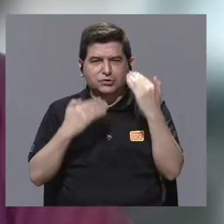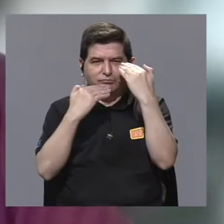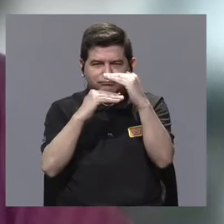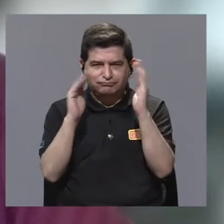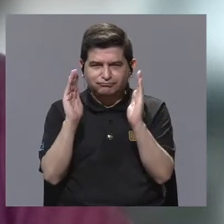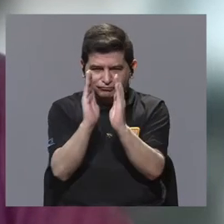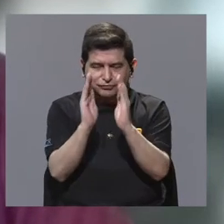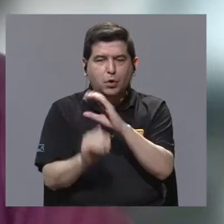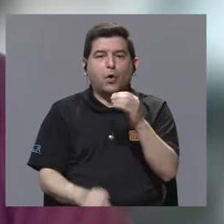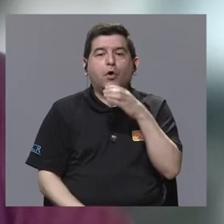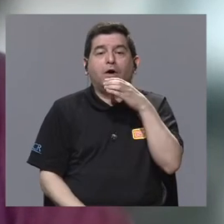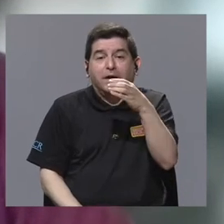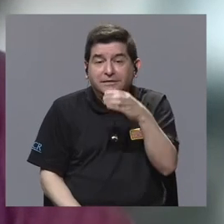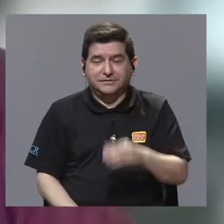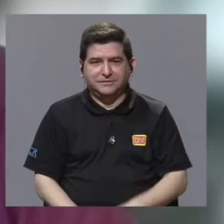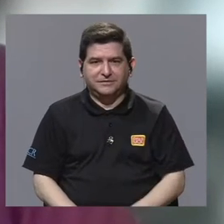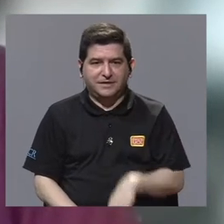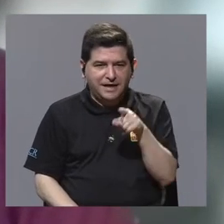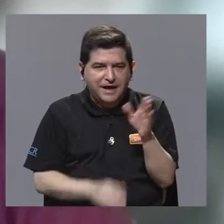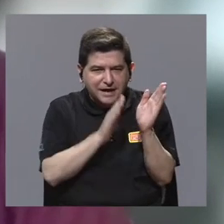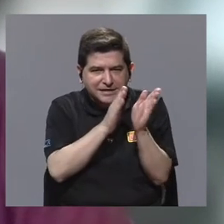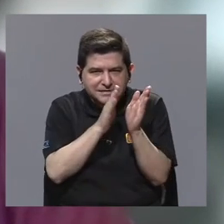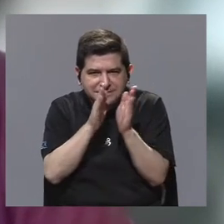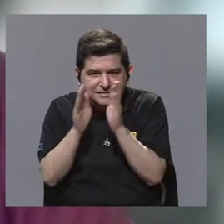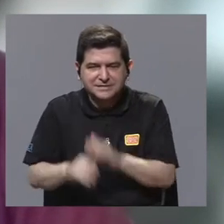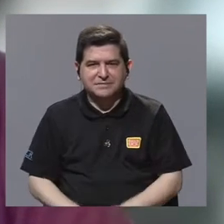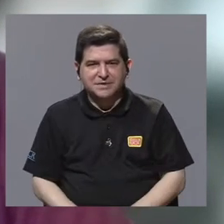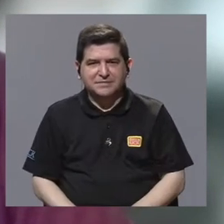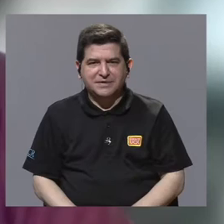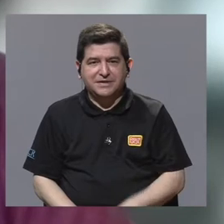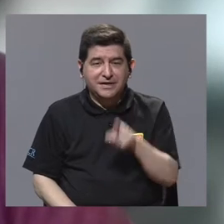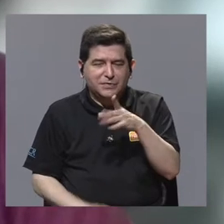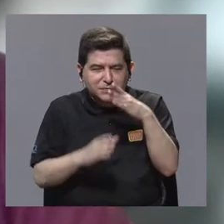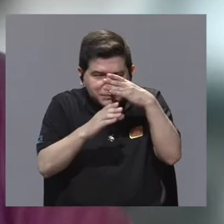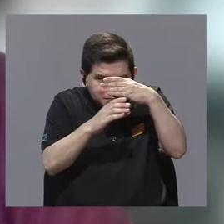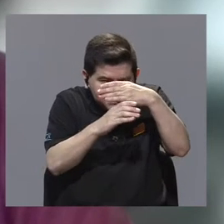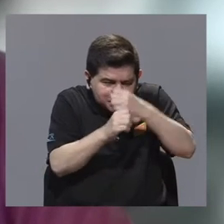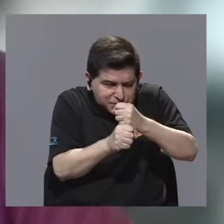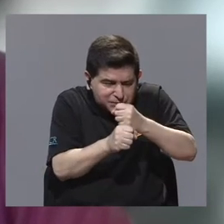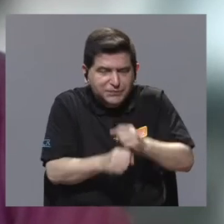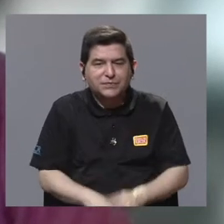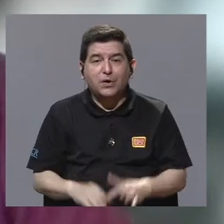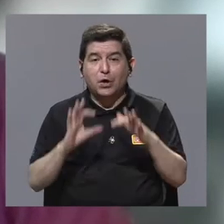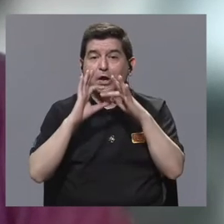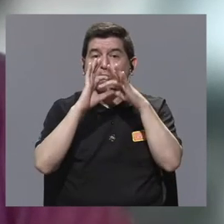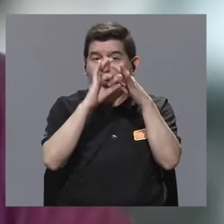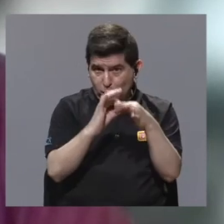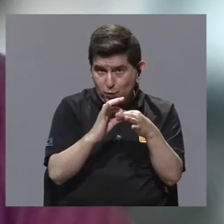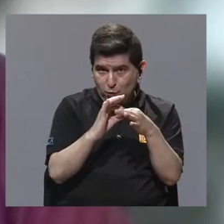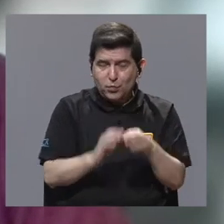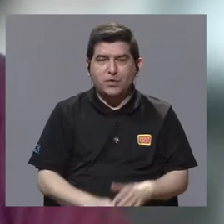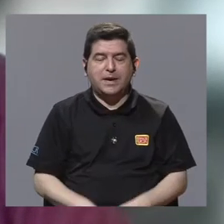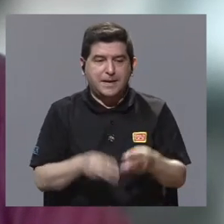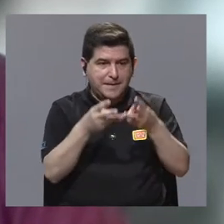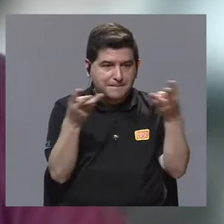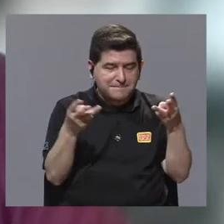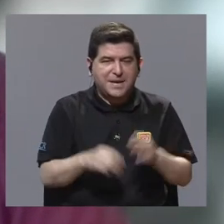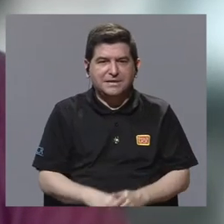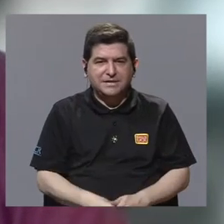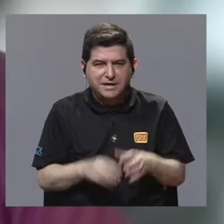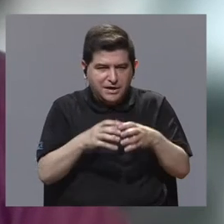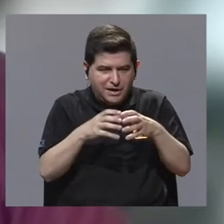que es donde se prepara lo que se conoce como una síntesis, eso quiere decir la unión entre el material